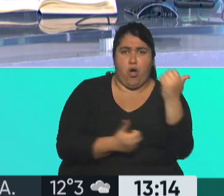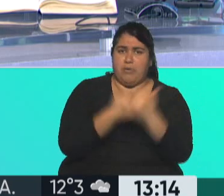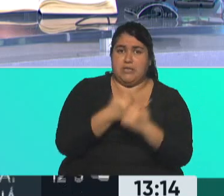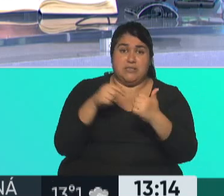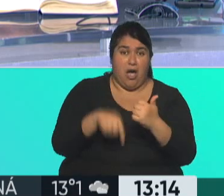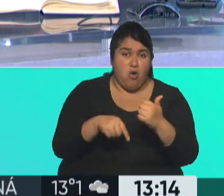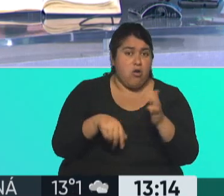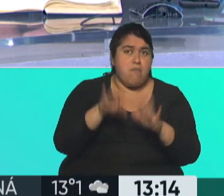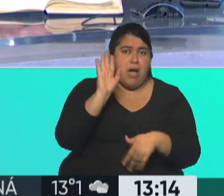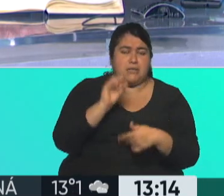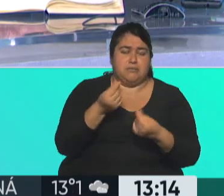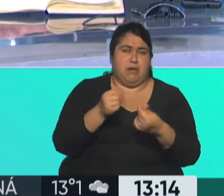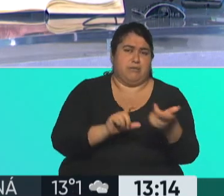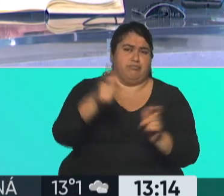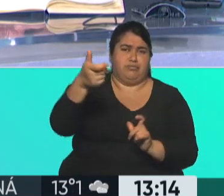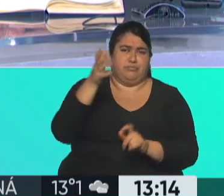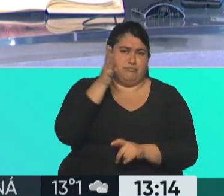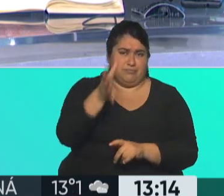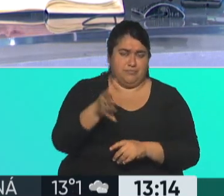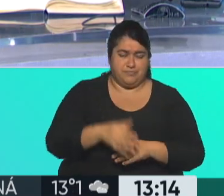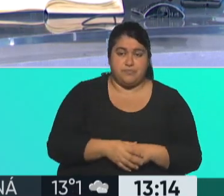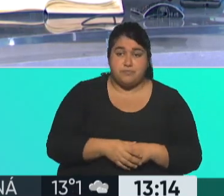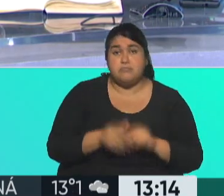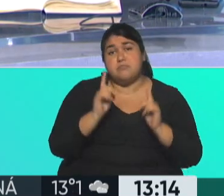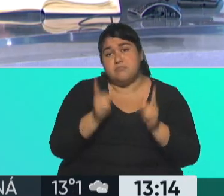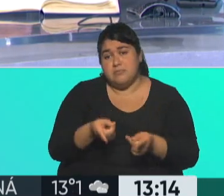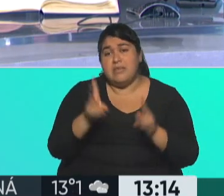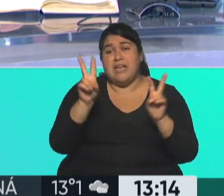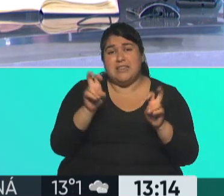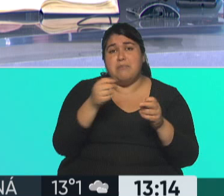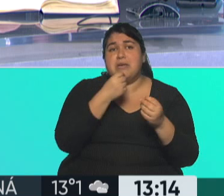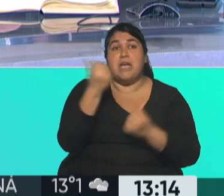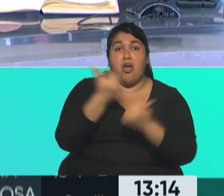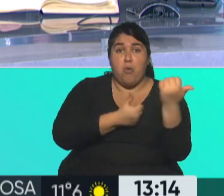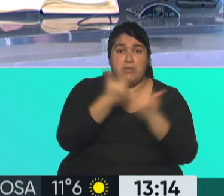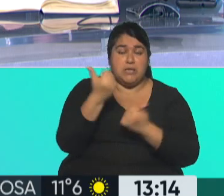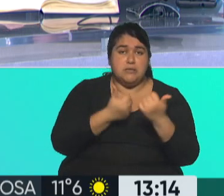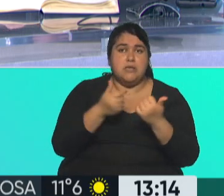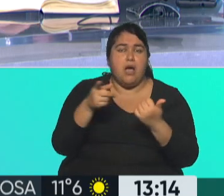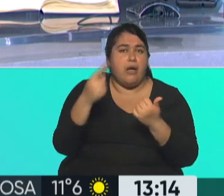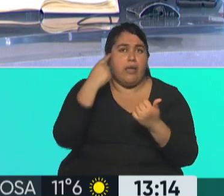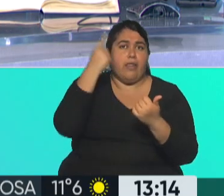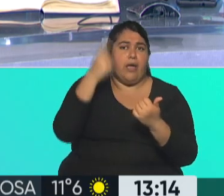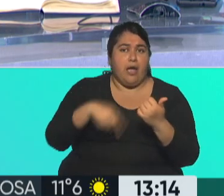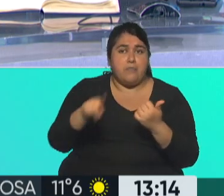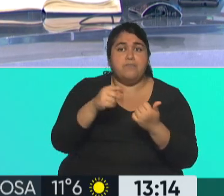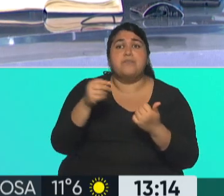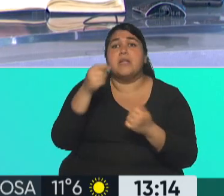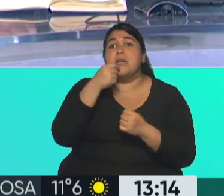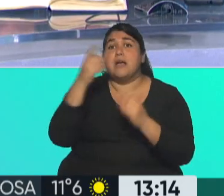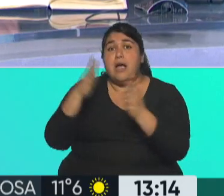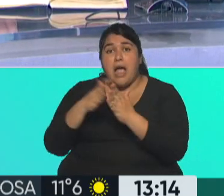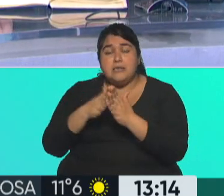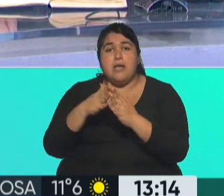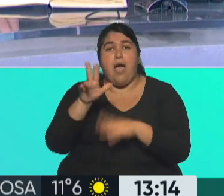ahora post-devaluación. Exacto. Pero además está la falsa competencia entre el que va a alquilar y el que tiene una propiedad para